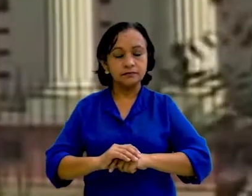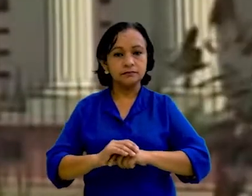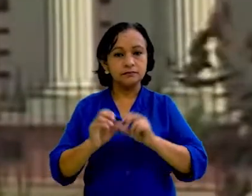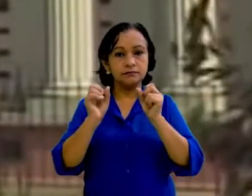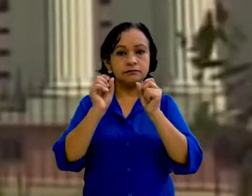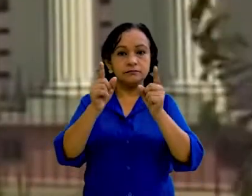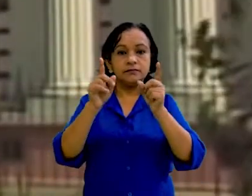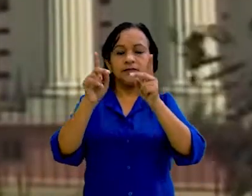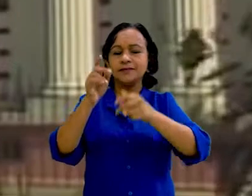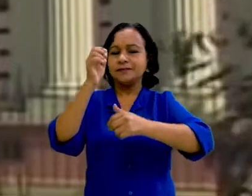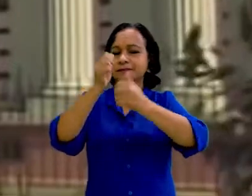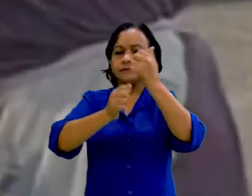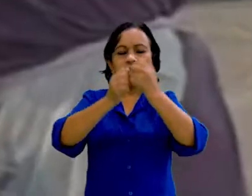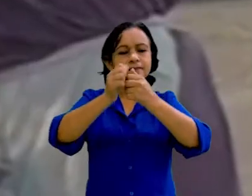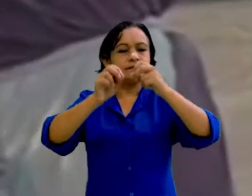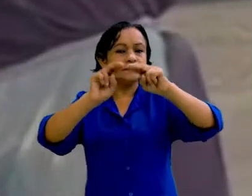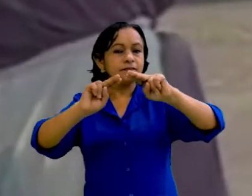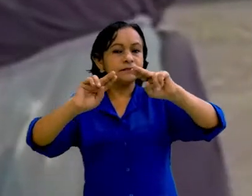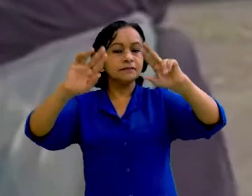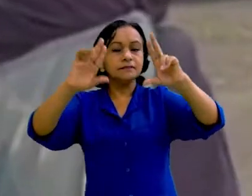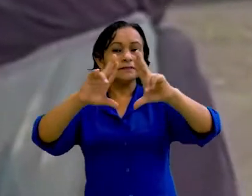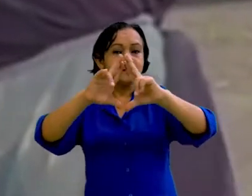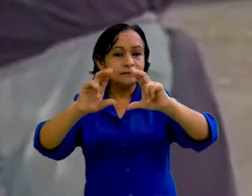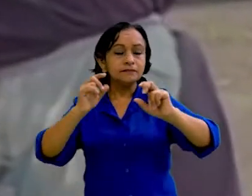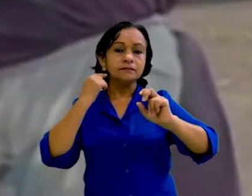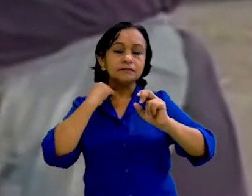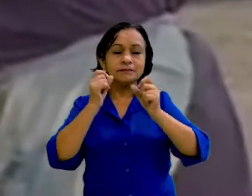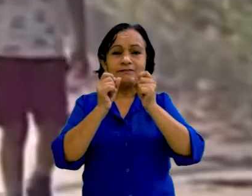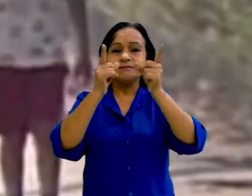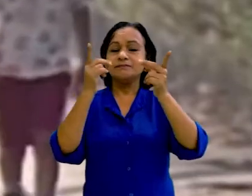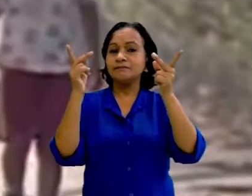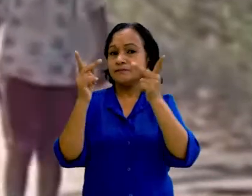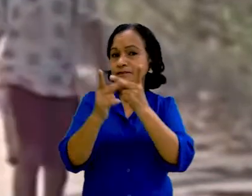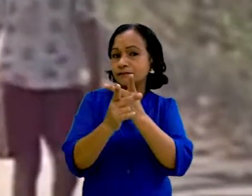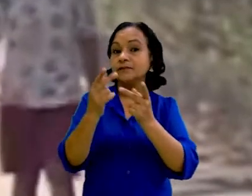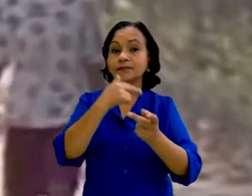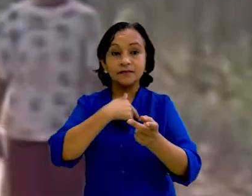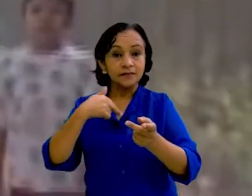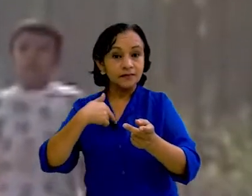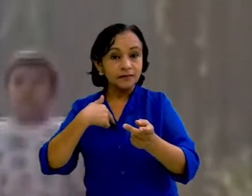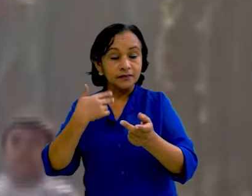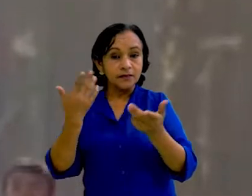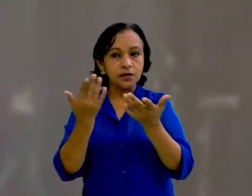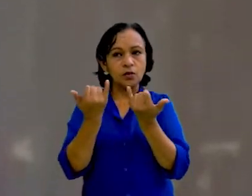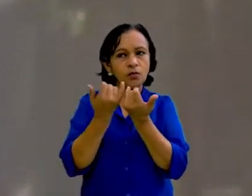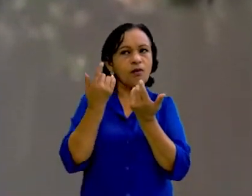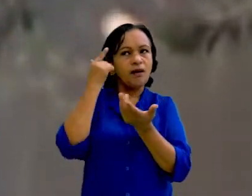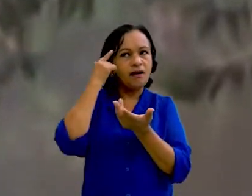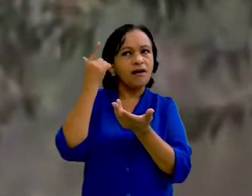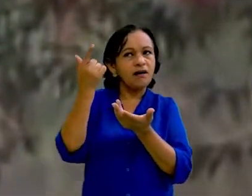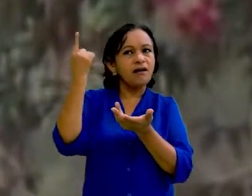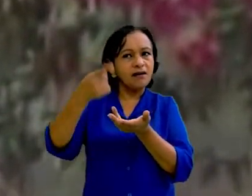Históricamente, los desastres naturales en Nicaragua se han visto como una suerte de desgracia y fatalidad, casi supersticiosa.